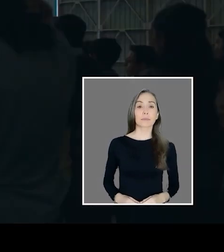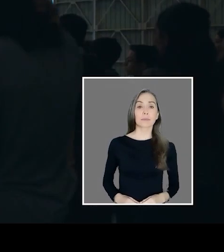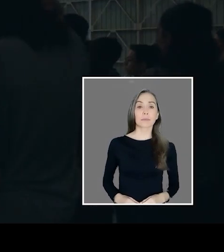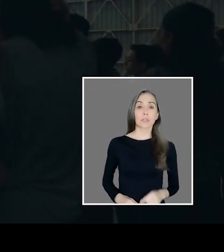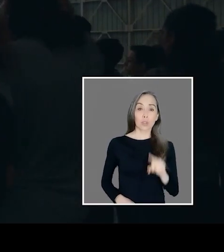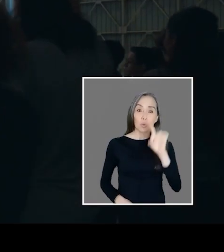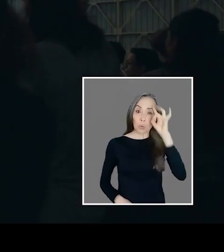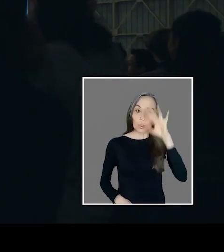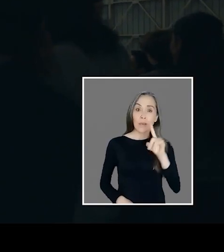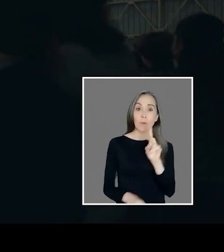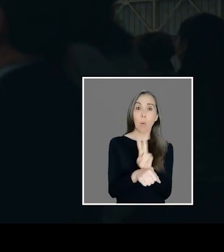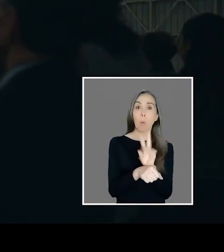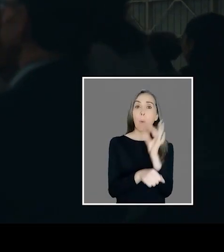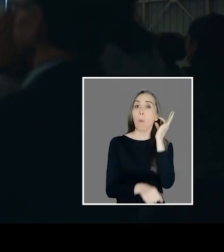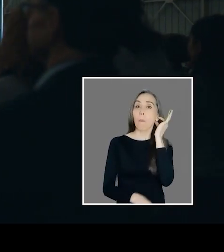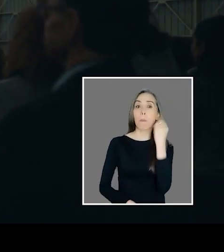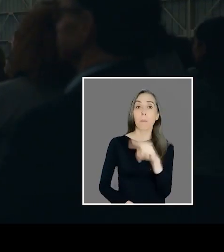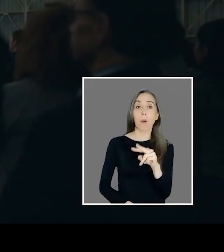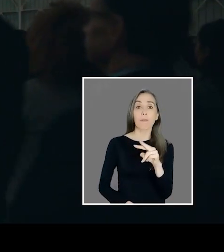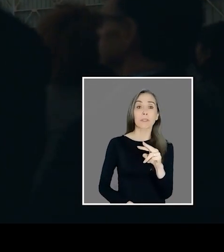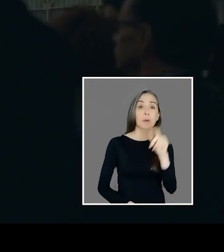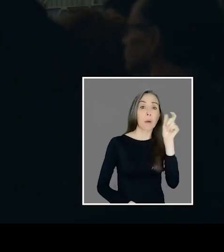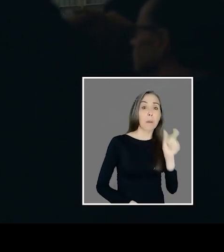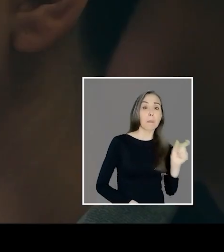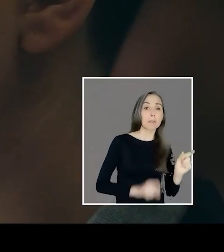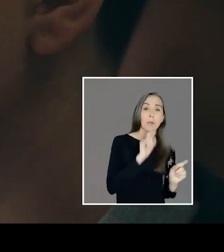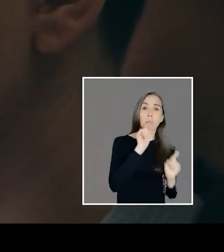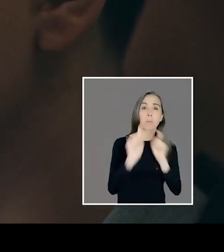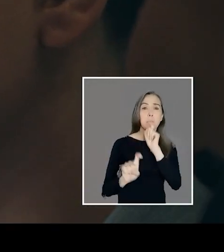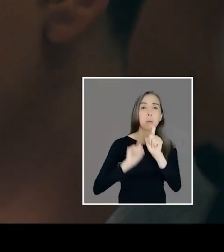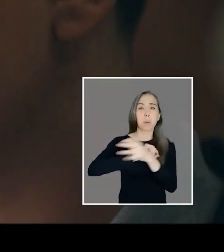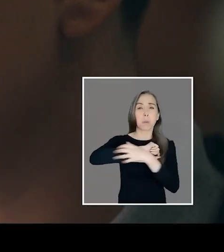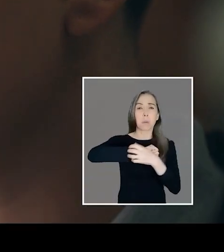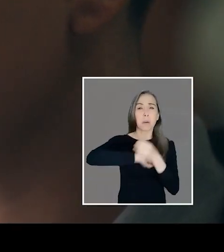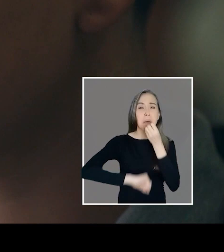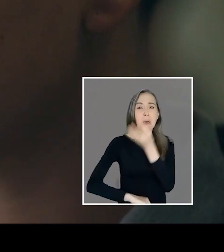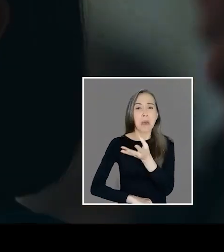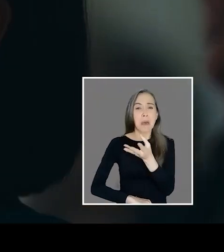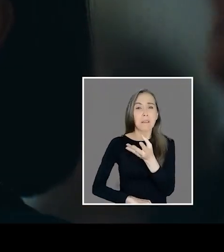¿y que una de tus profesoras recibió insultos y amenazas?